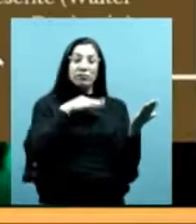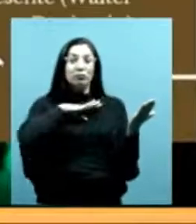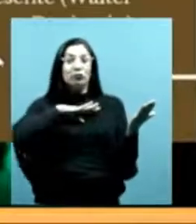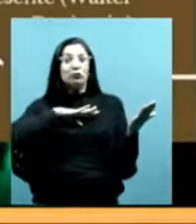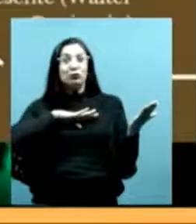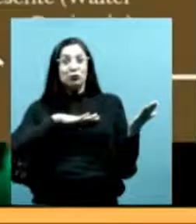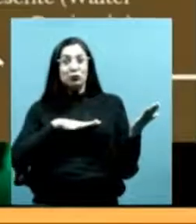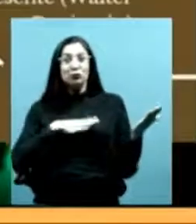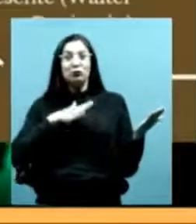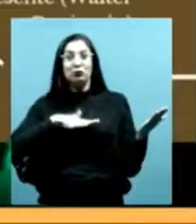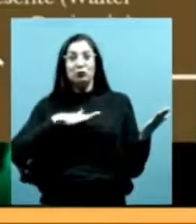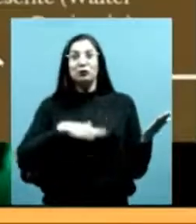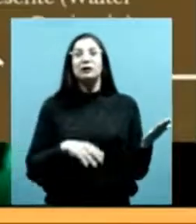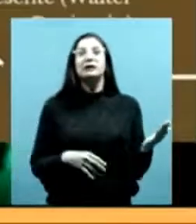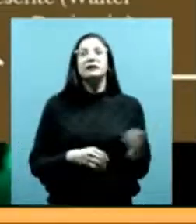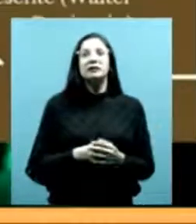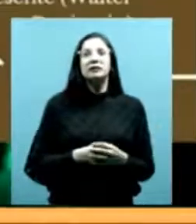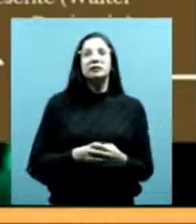presente